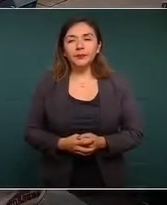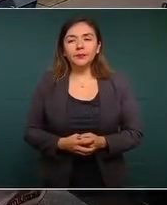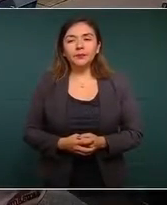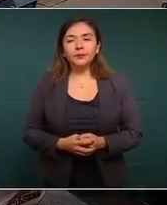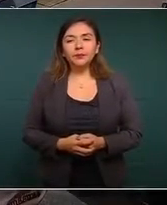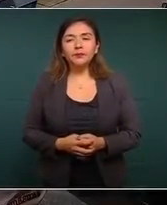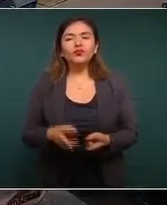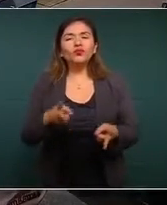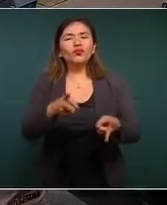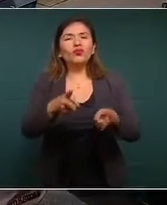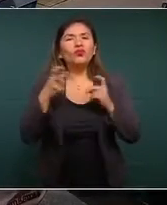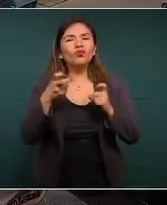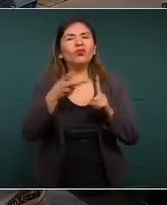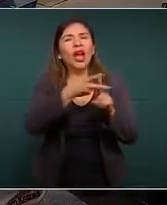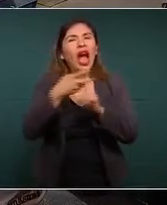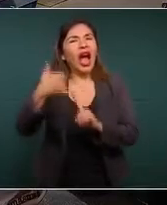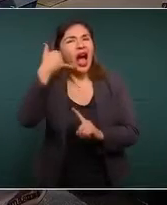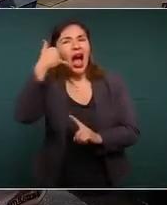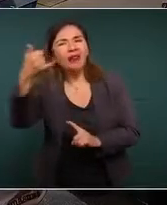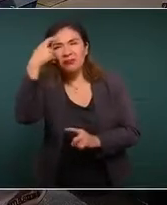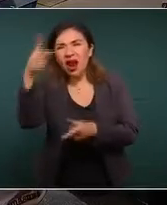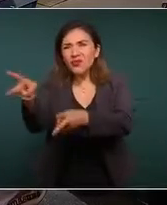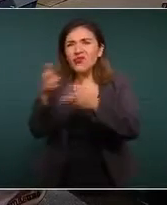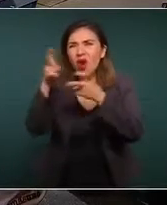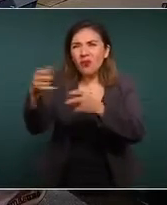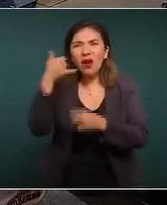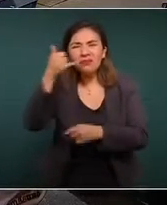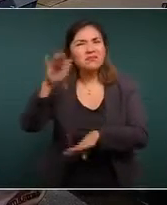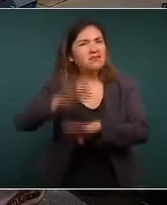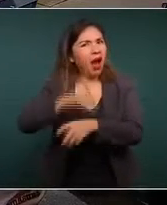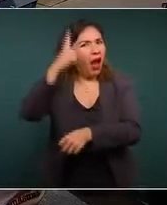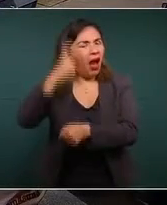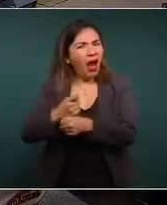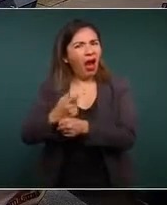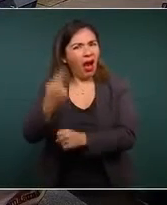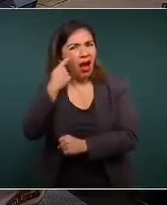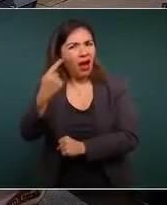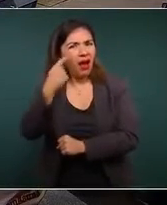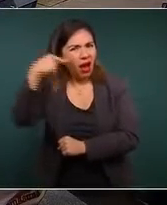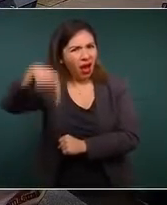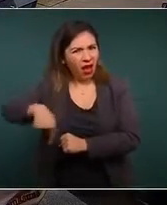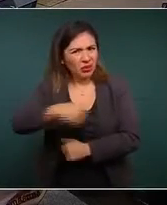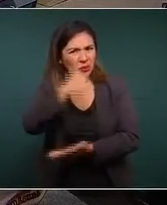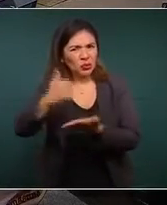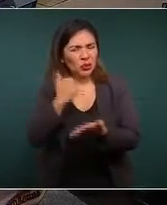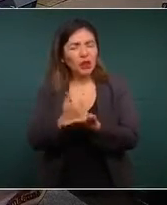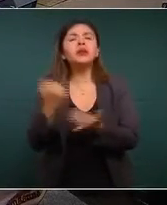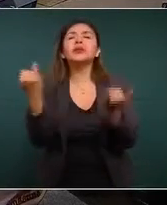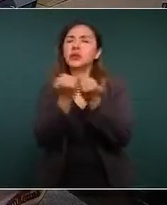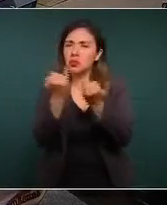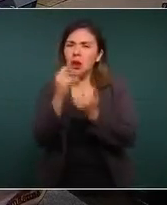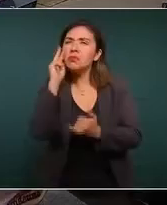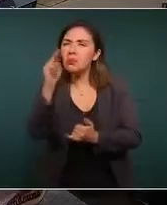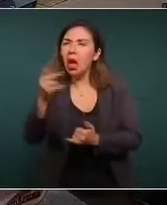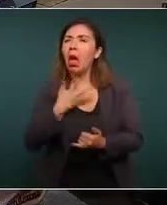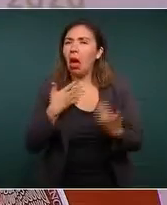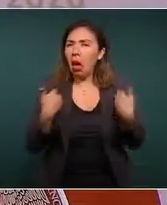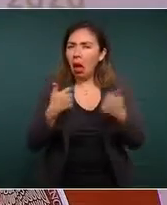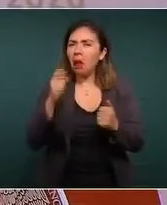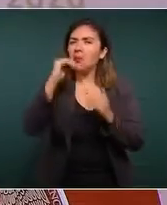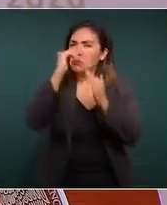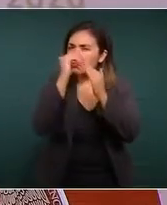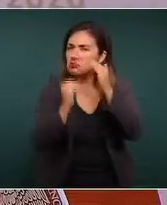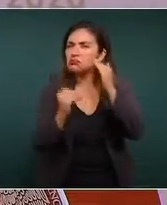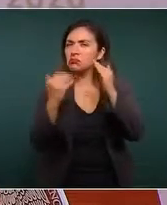Extorsiones, también otro delito de los que más dañan la población, también está con una tendencia hacia